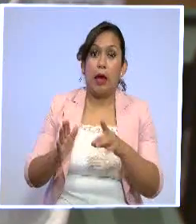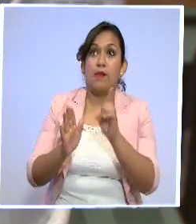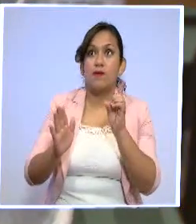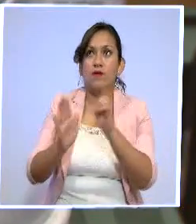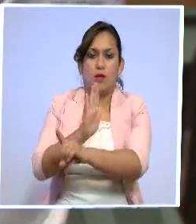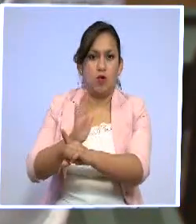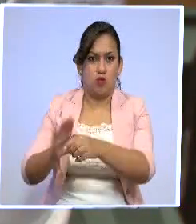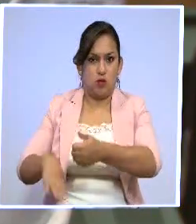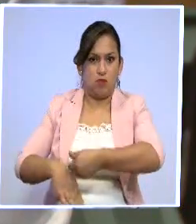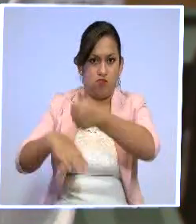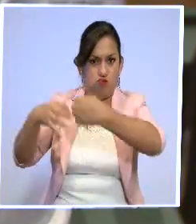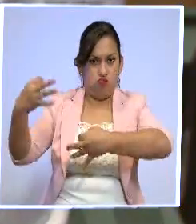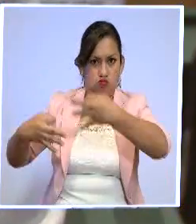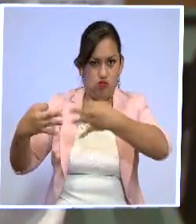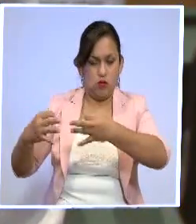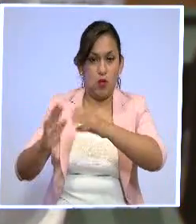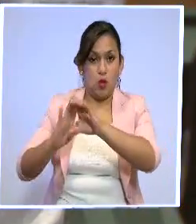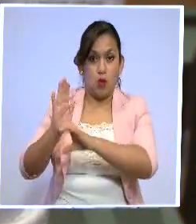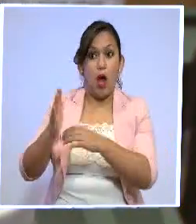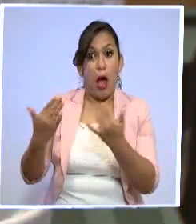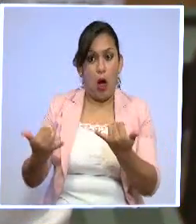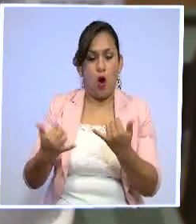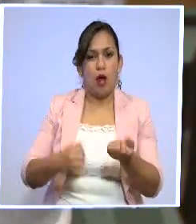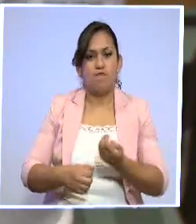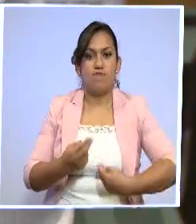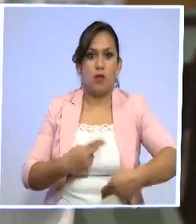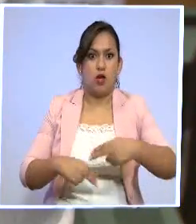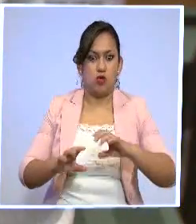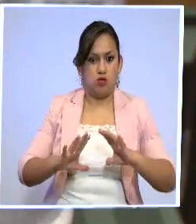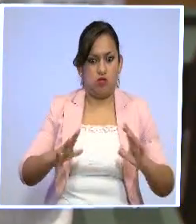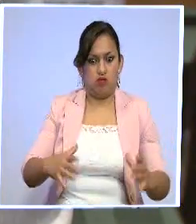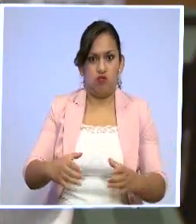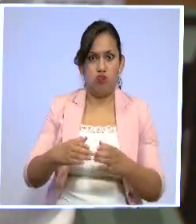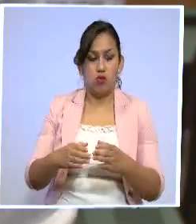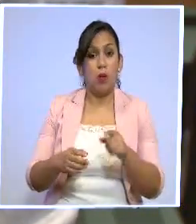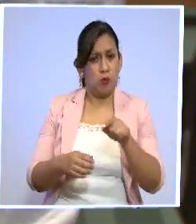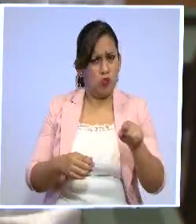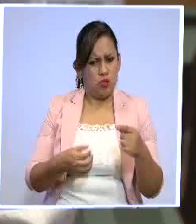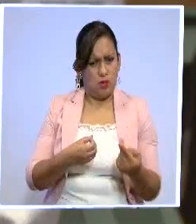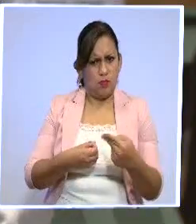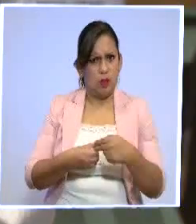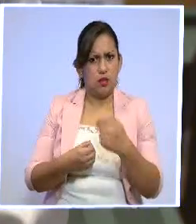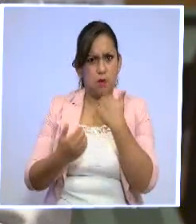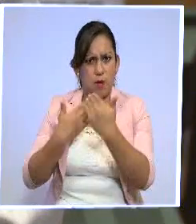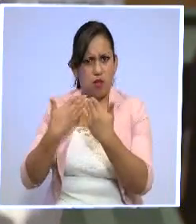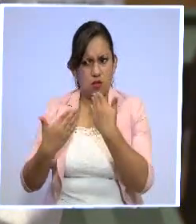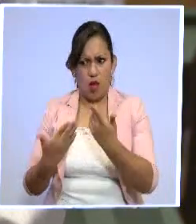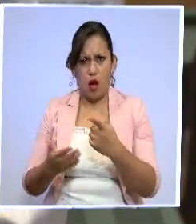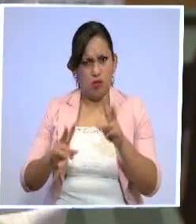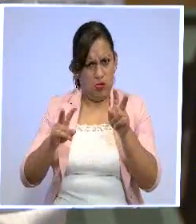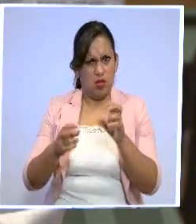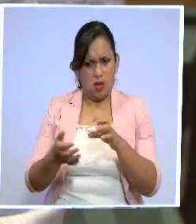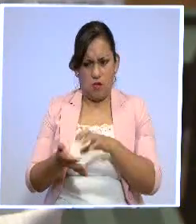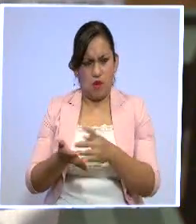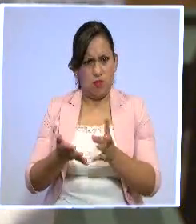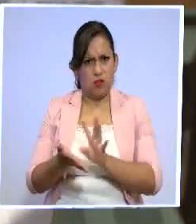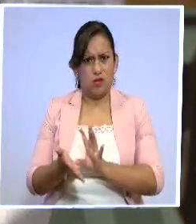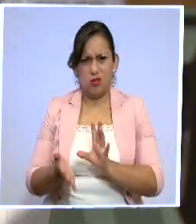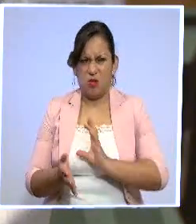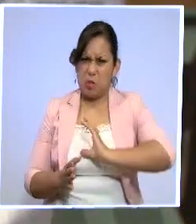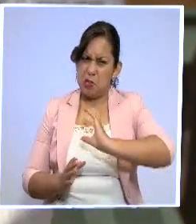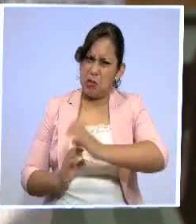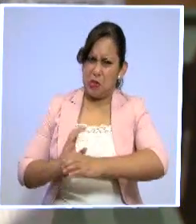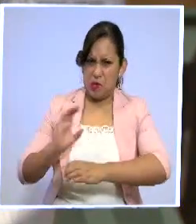de la contratación ahora, negociación colectiva, pero están participando en los diálogos? Es decir, digamos hay aquí una querella de carácter